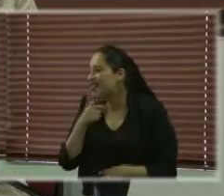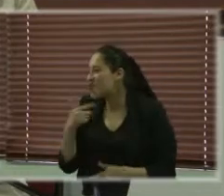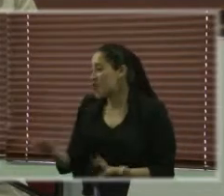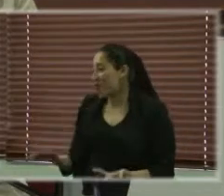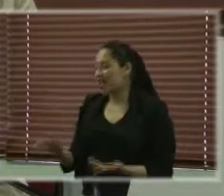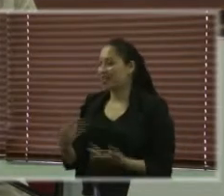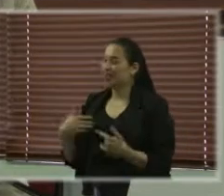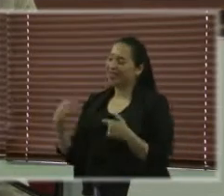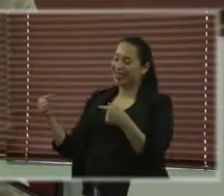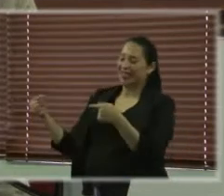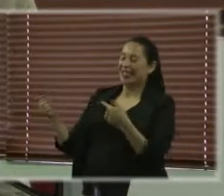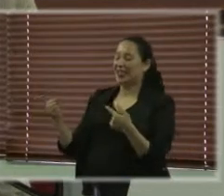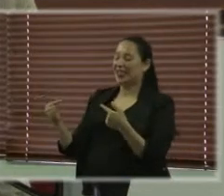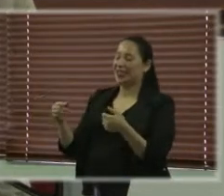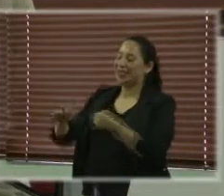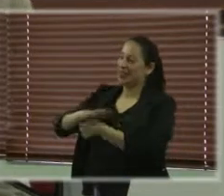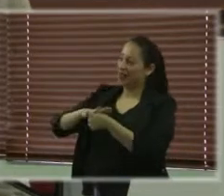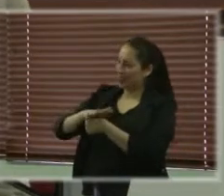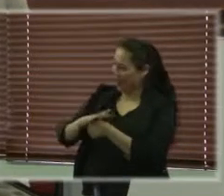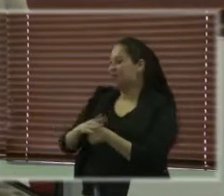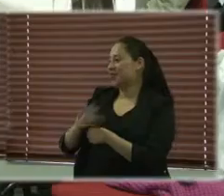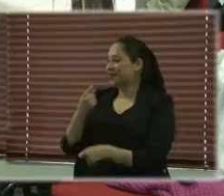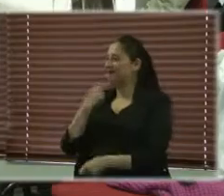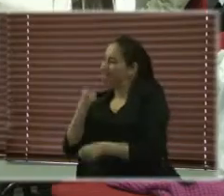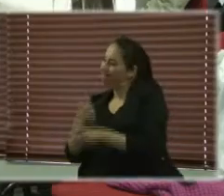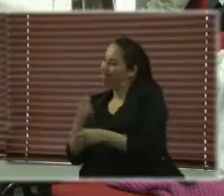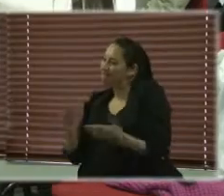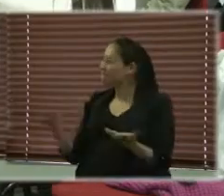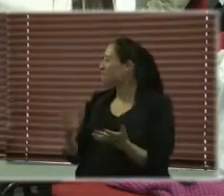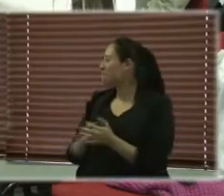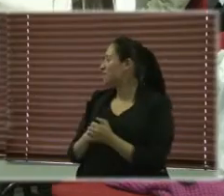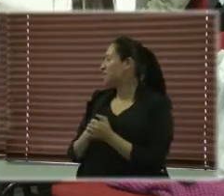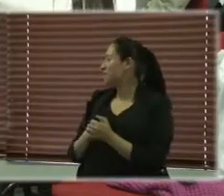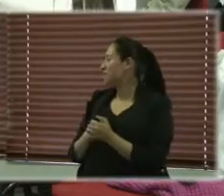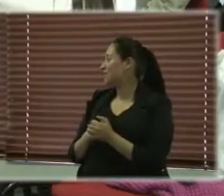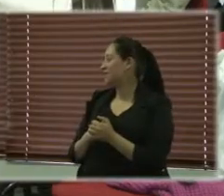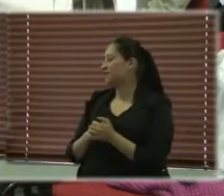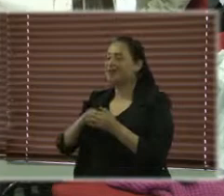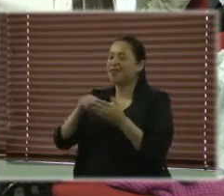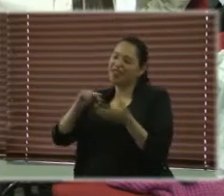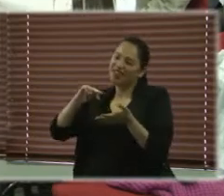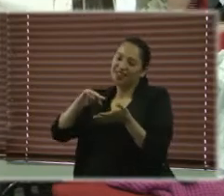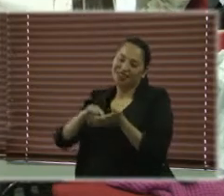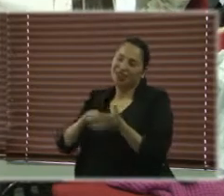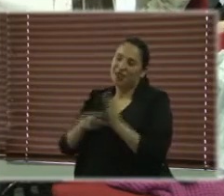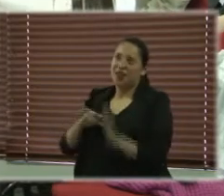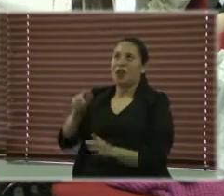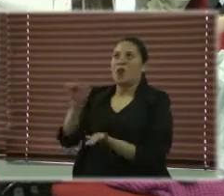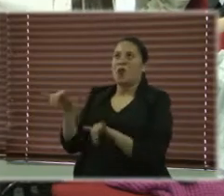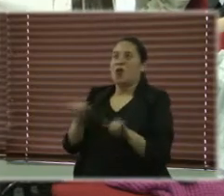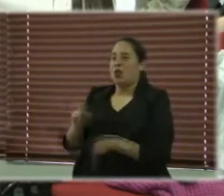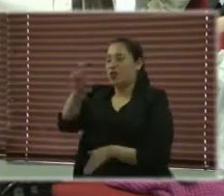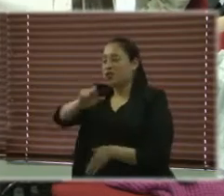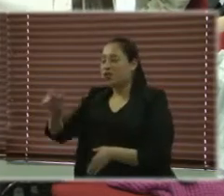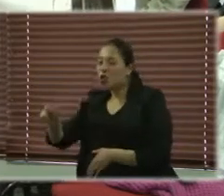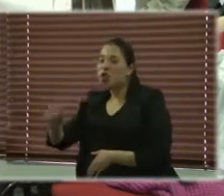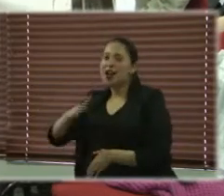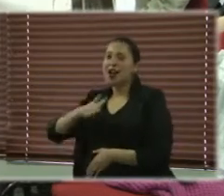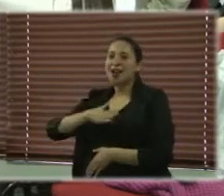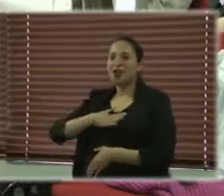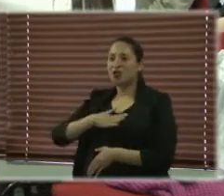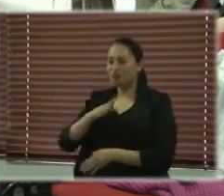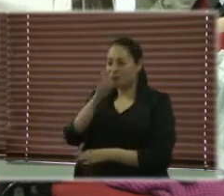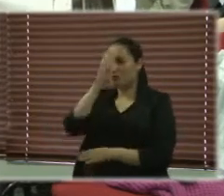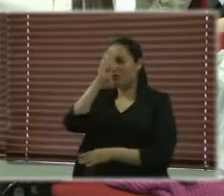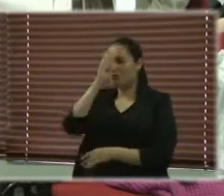contradicción muy fuerte ¿verdad? porque es asexuada entonces es imposible que tenga una diversidad, tenga una orientación sexual distinta a